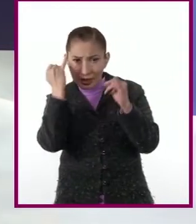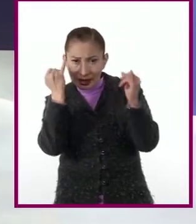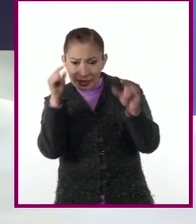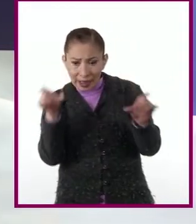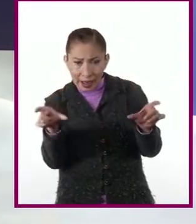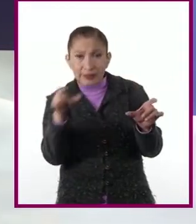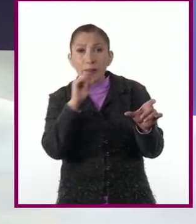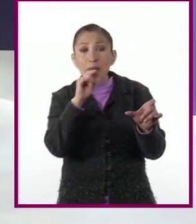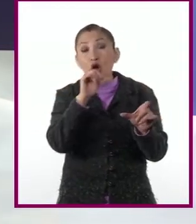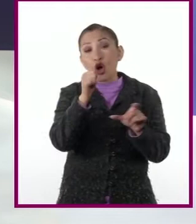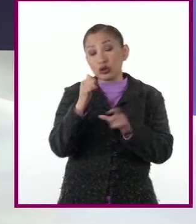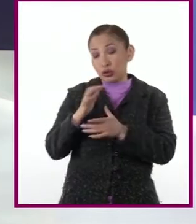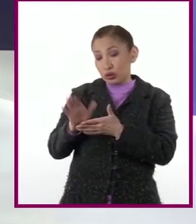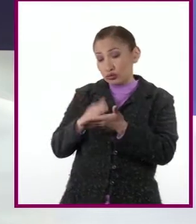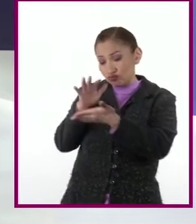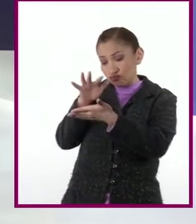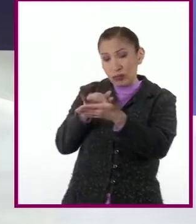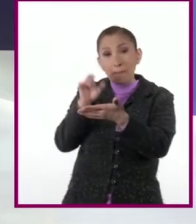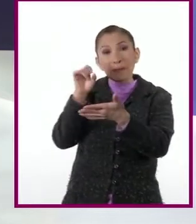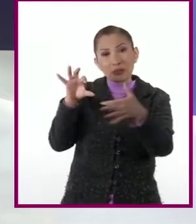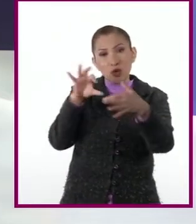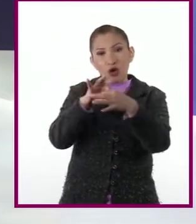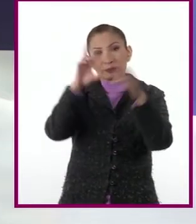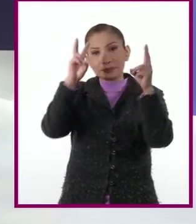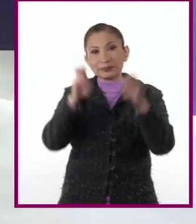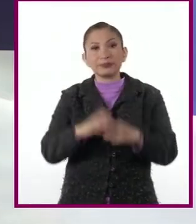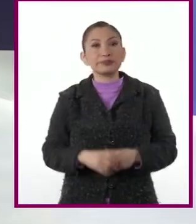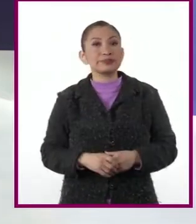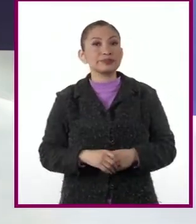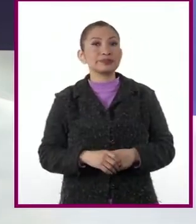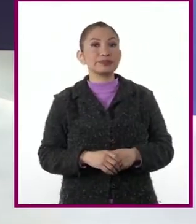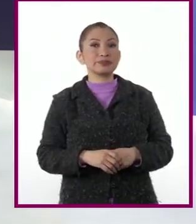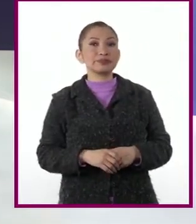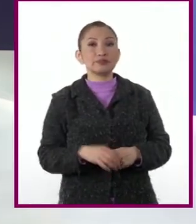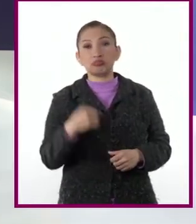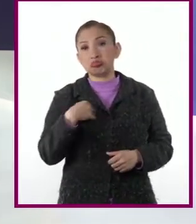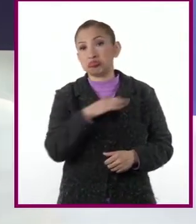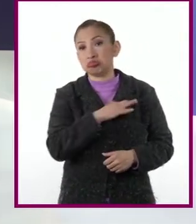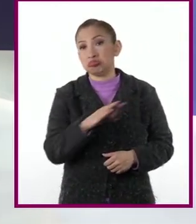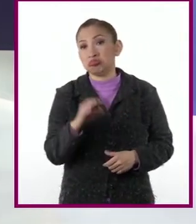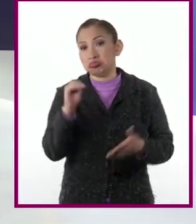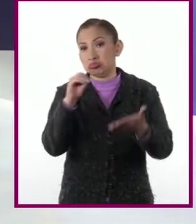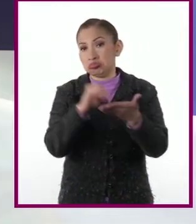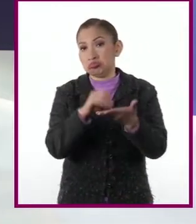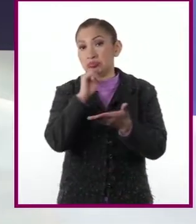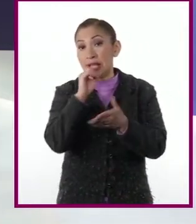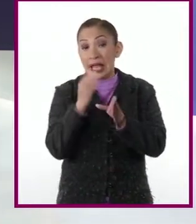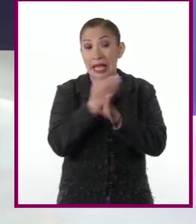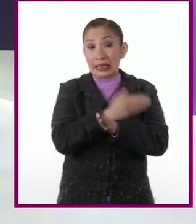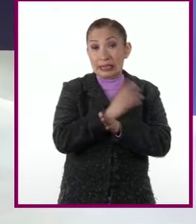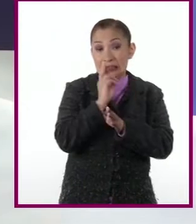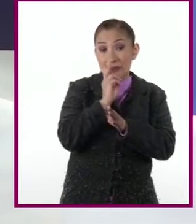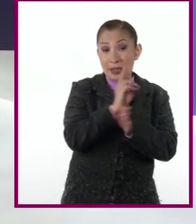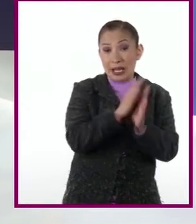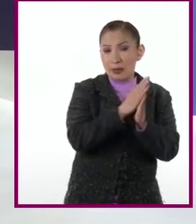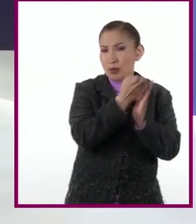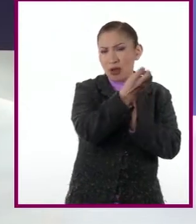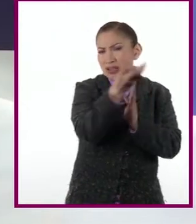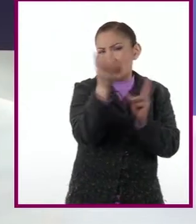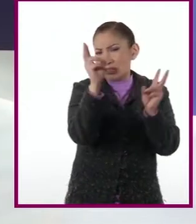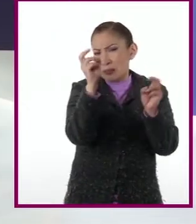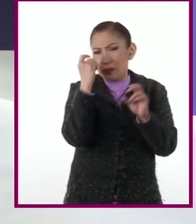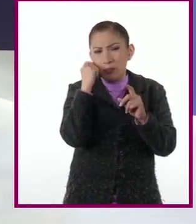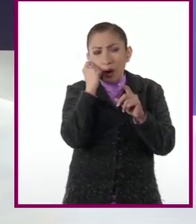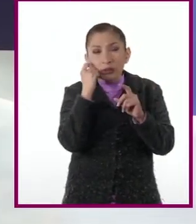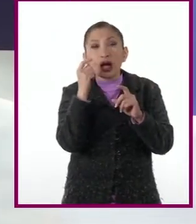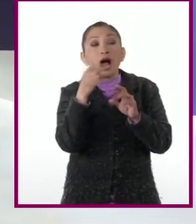consulten otros textos que se relacionen con su tema. Yo podría agregar que antes de revisar un libro de cualquier tema,